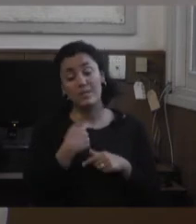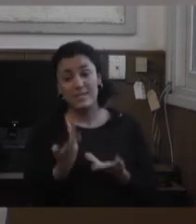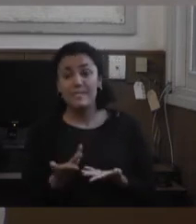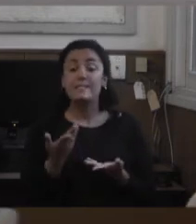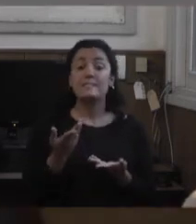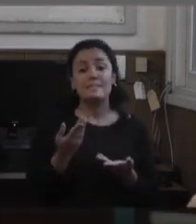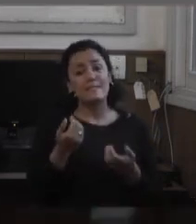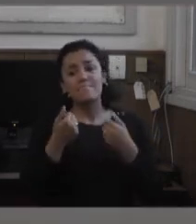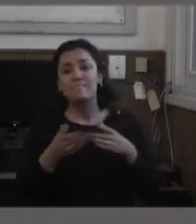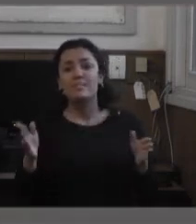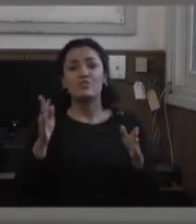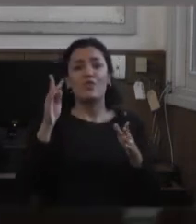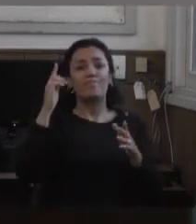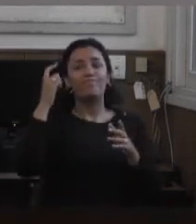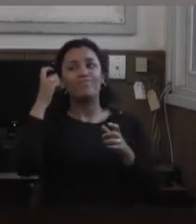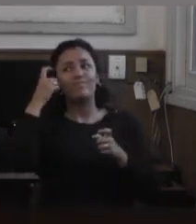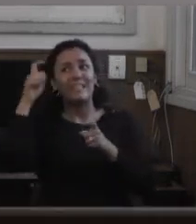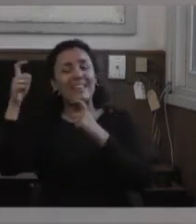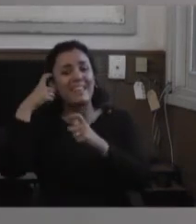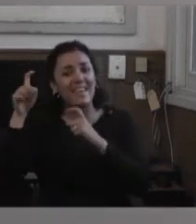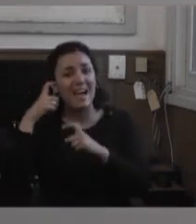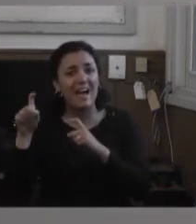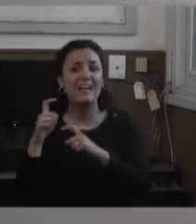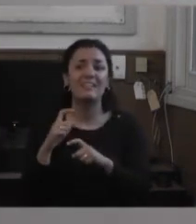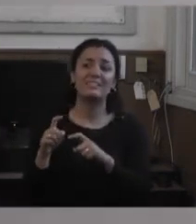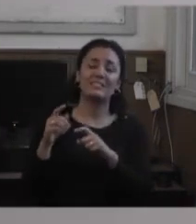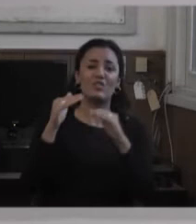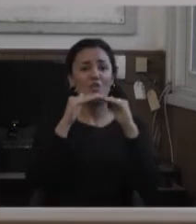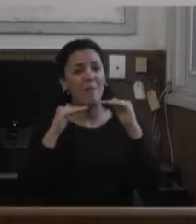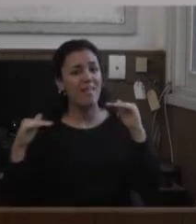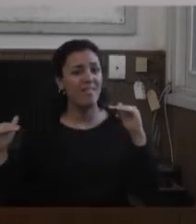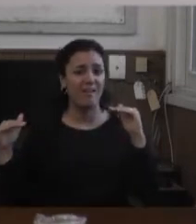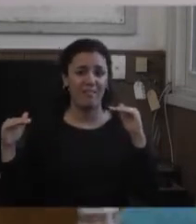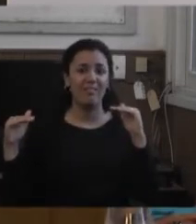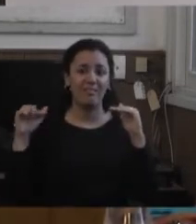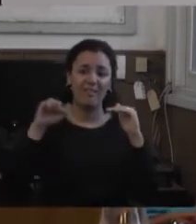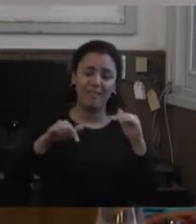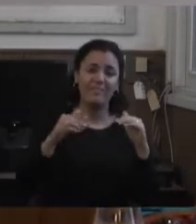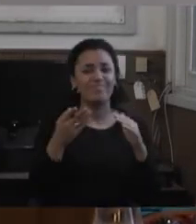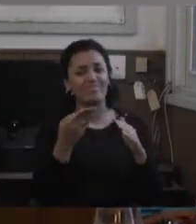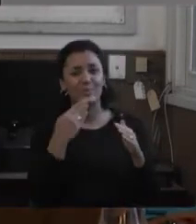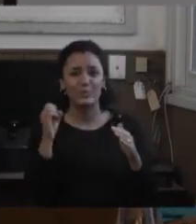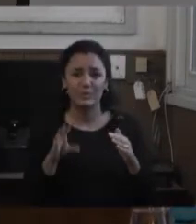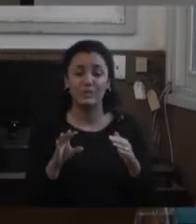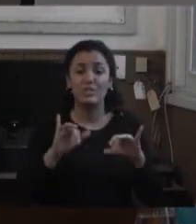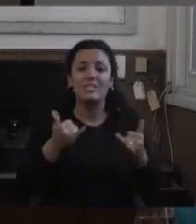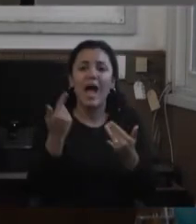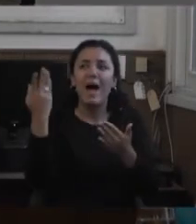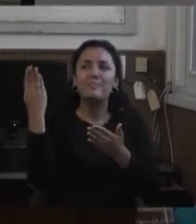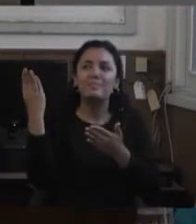normalidad y me parece que un buen formato de entenderlo algo que tenemos tan incorporado que no se nos ocurre